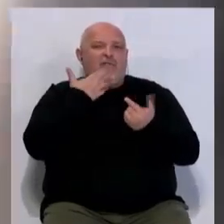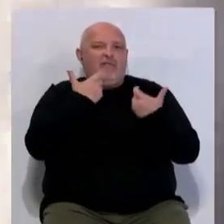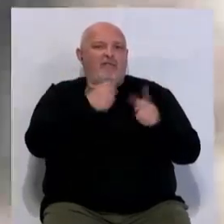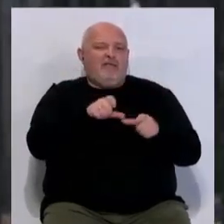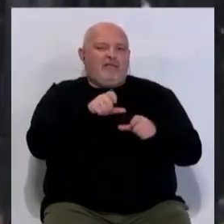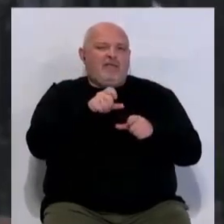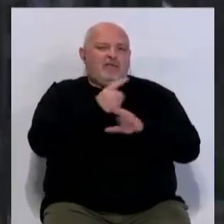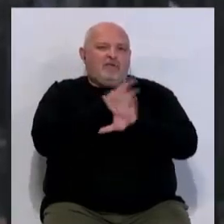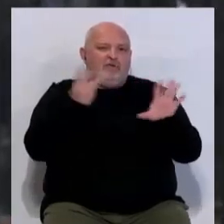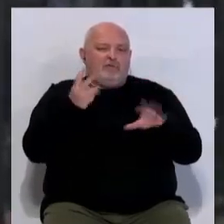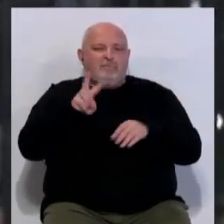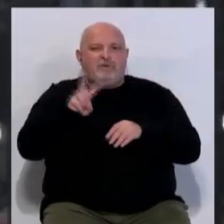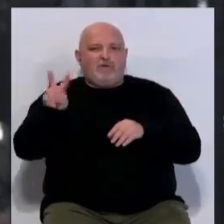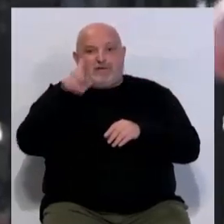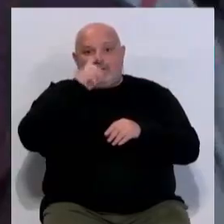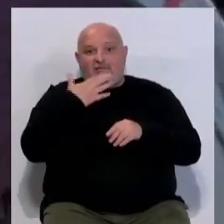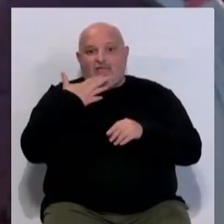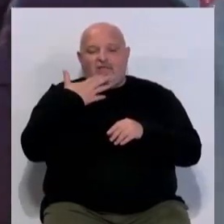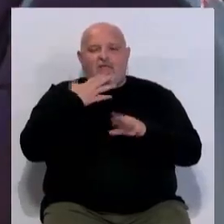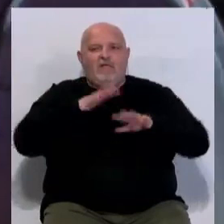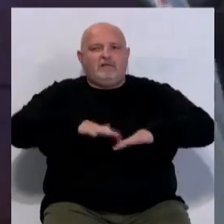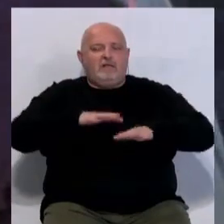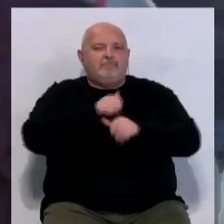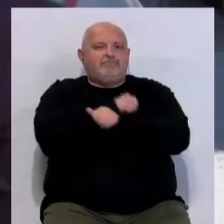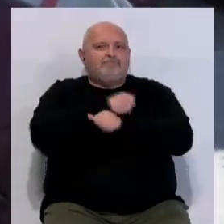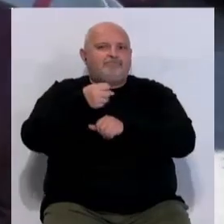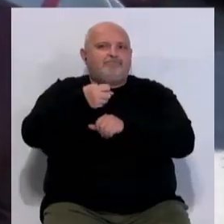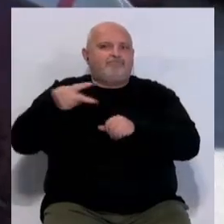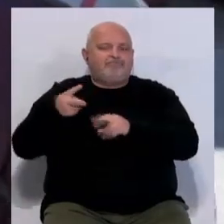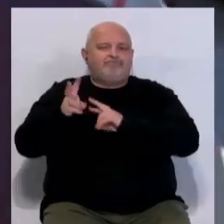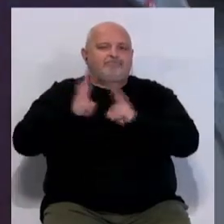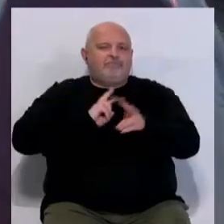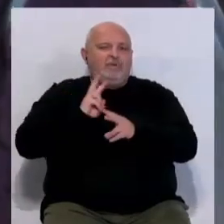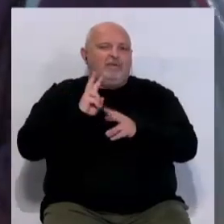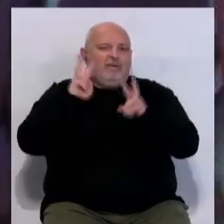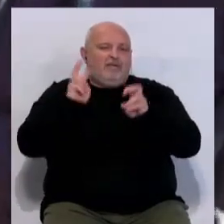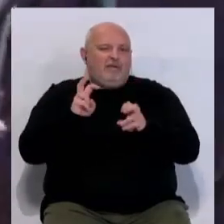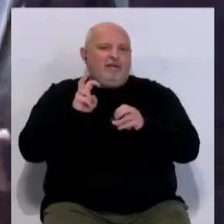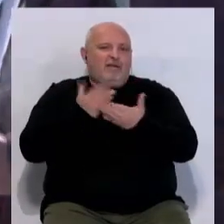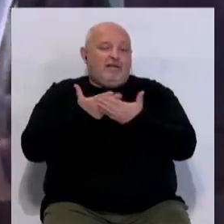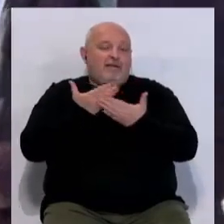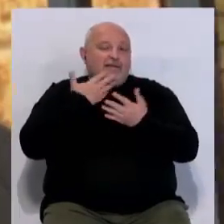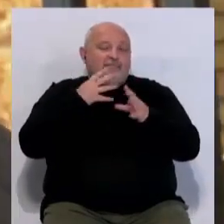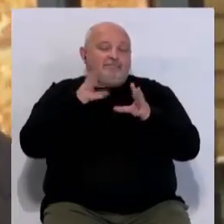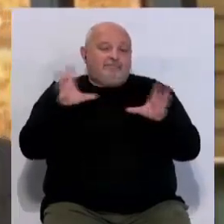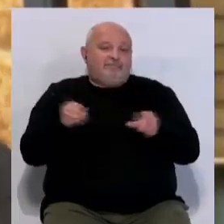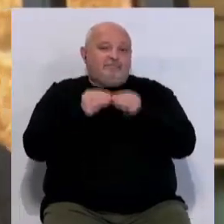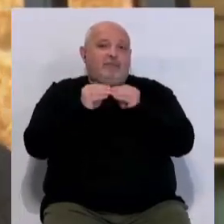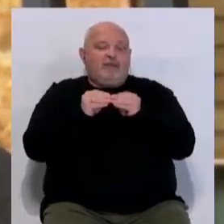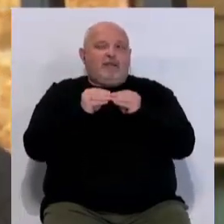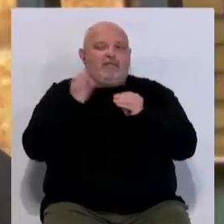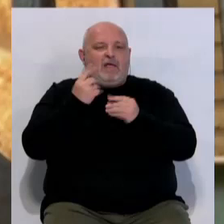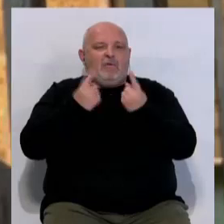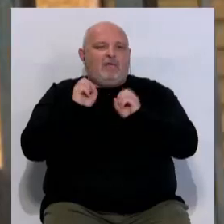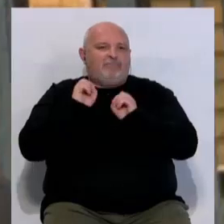comprendidas entre los 18 y 22 años, se encuentran a la espera de una respuesta a su solicitud de asilo, lo que conlleva que tengan que